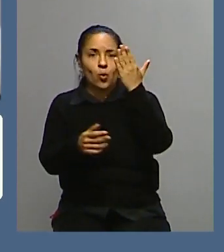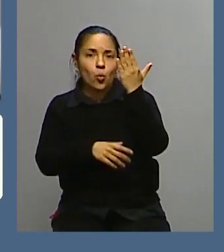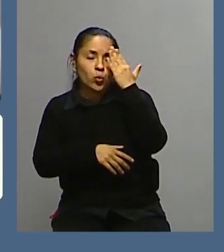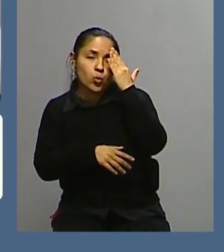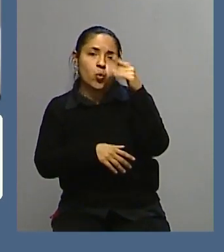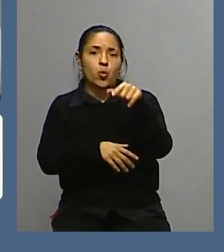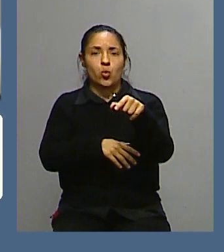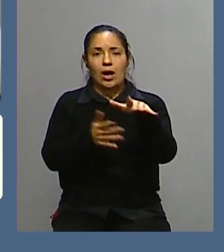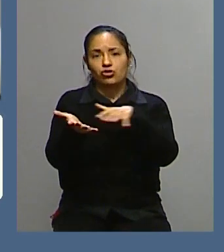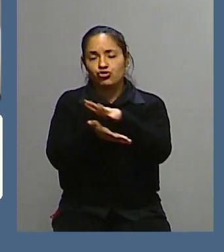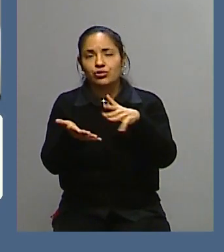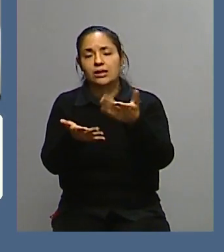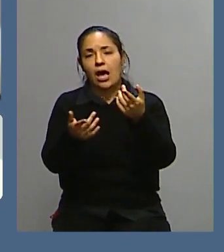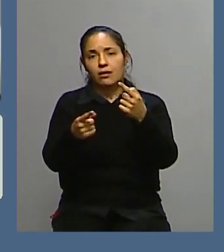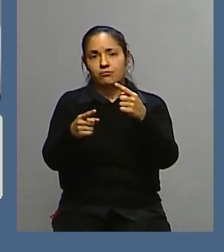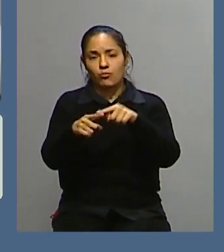social también,